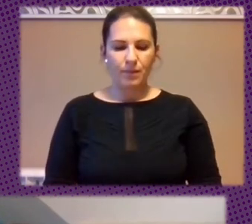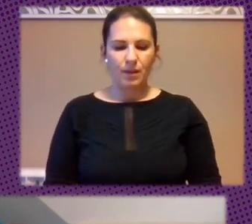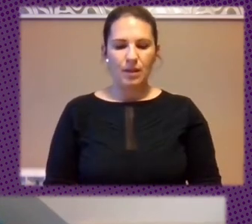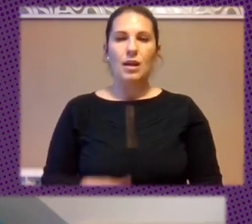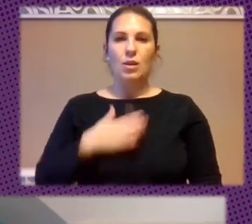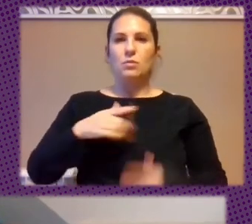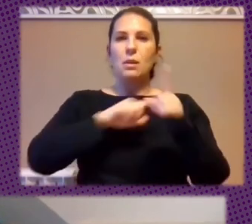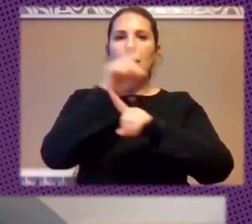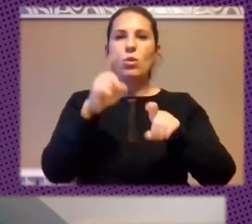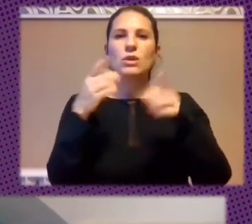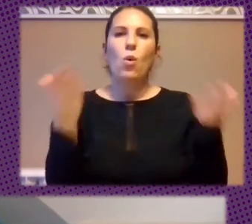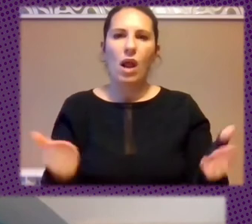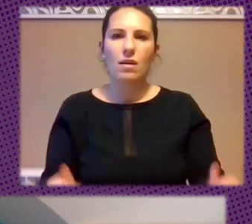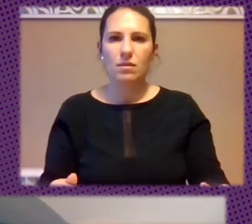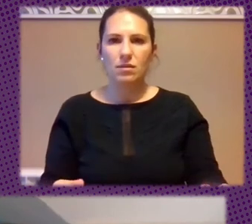La Siguiente ¿Cómo